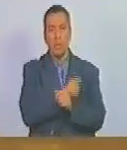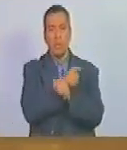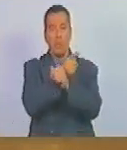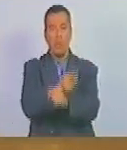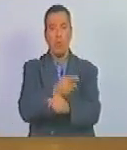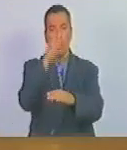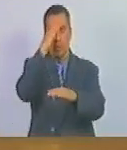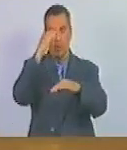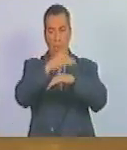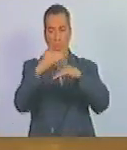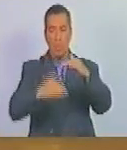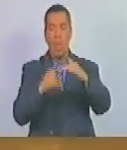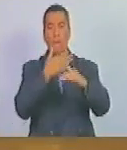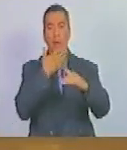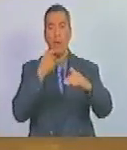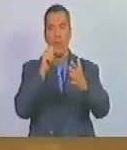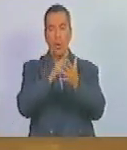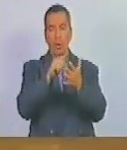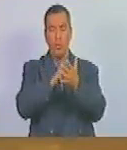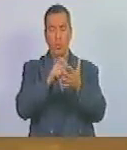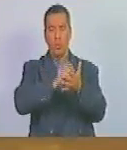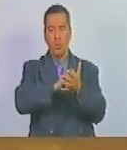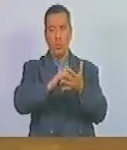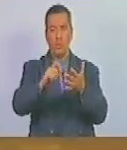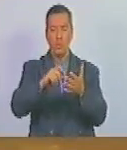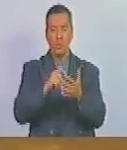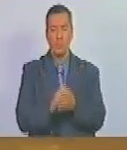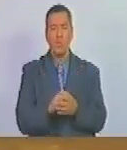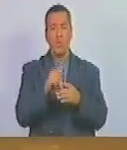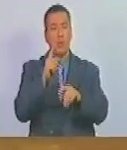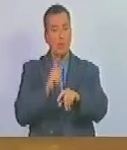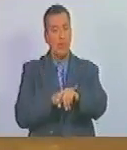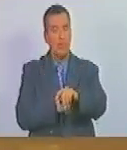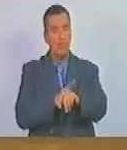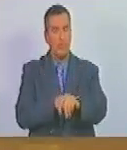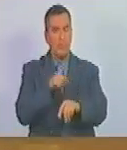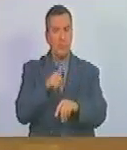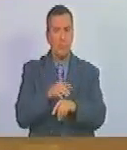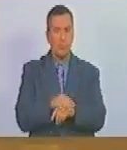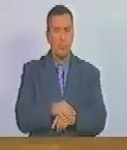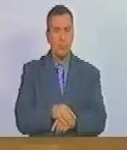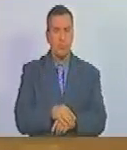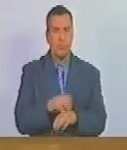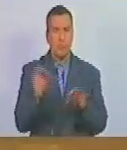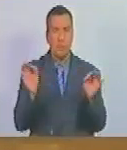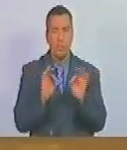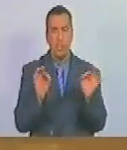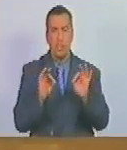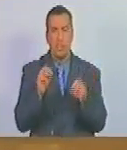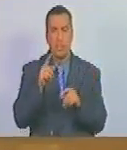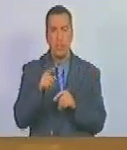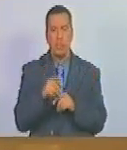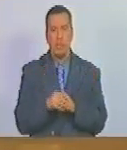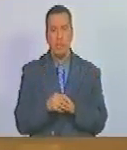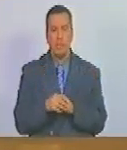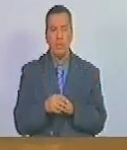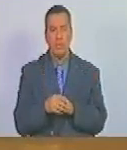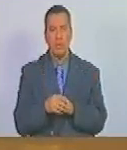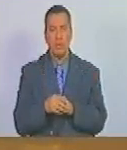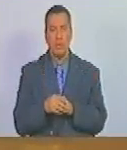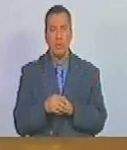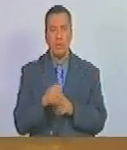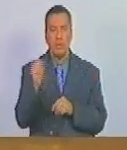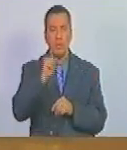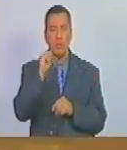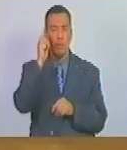subteniente con las mejores calificaciones para el momento. No es nada más el